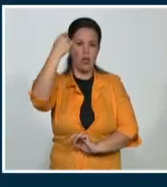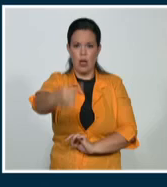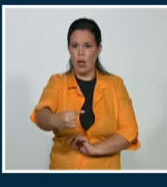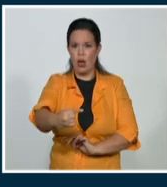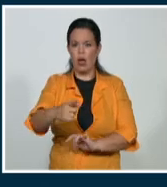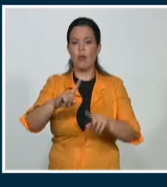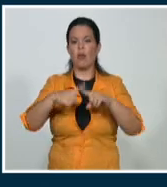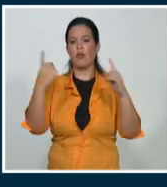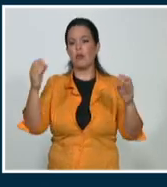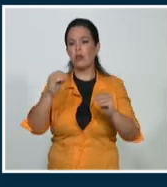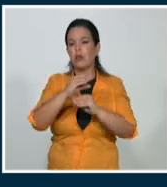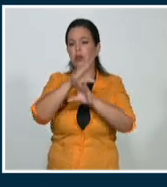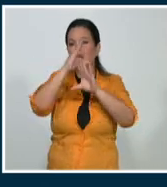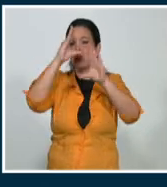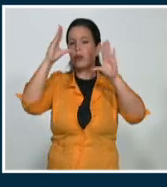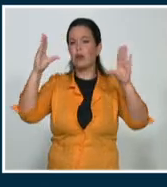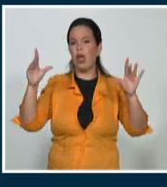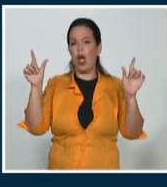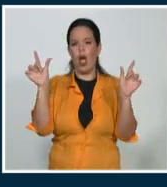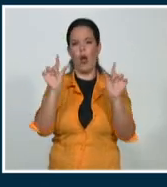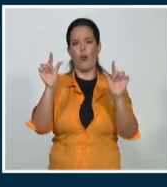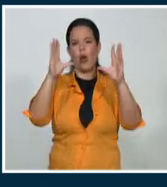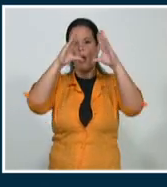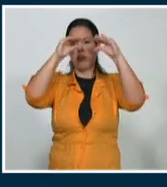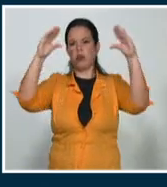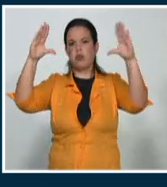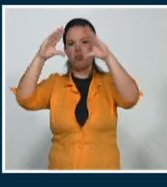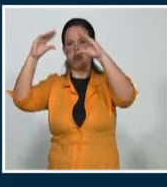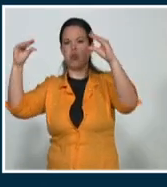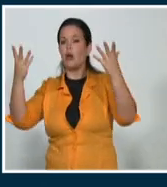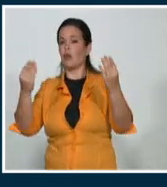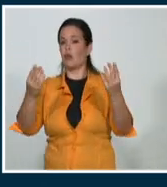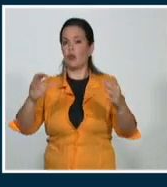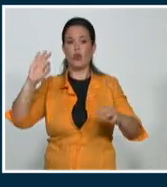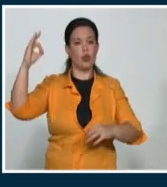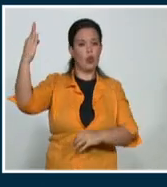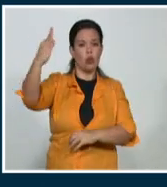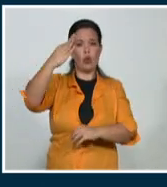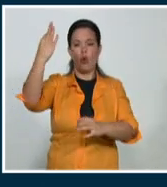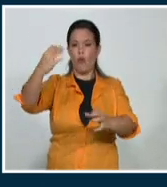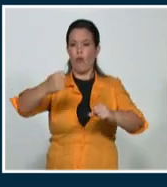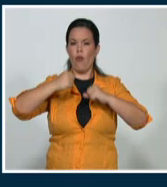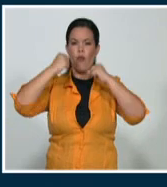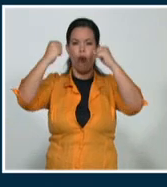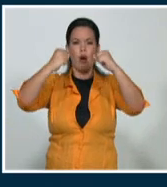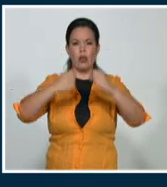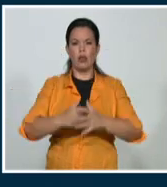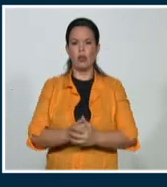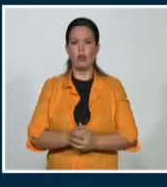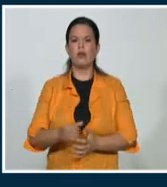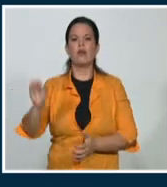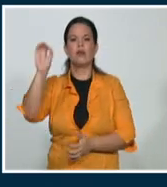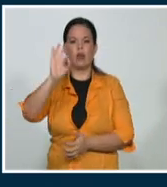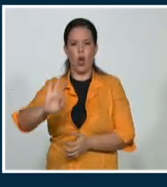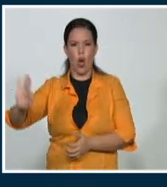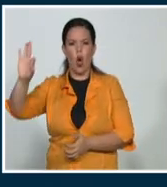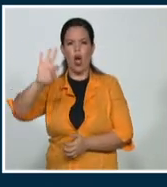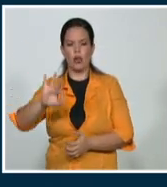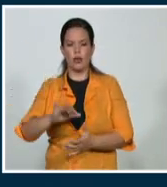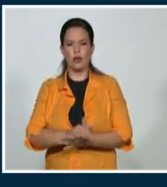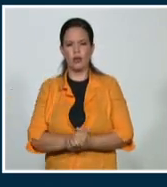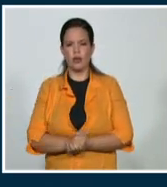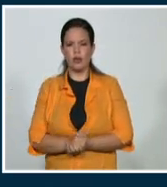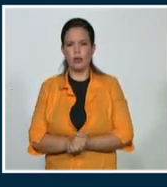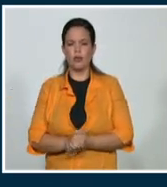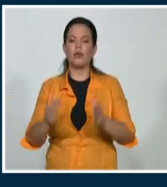amaneciendo con poca nubosidad soleada a la mañana, solo son posibles nublados parciales hacia el extremo más oriental del país. Por la tarde